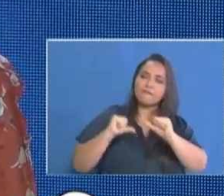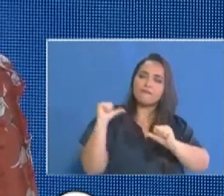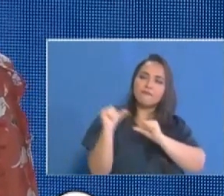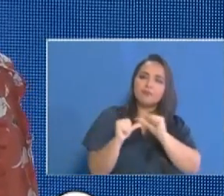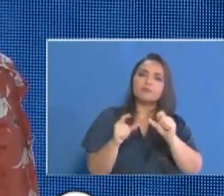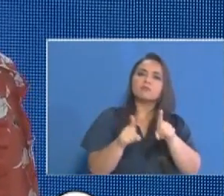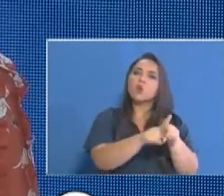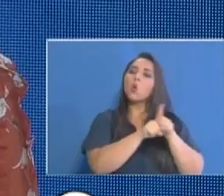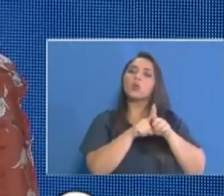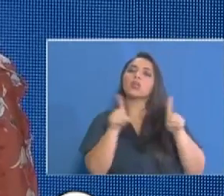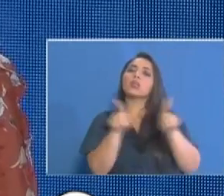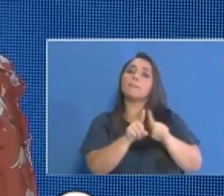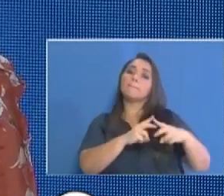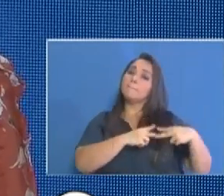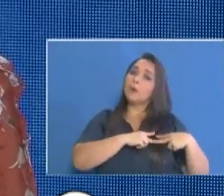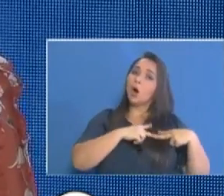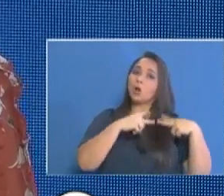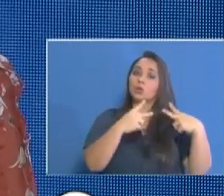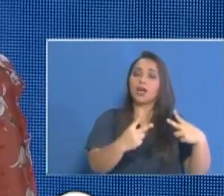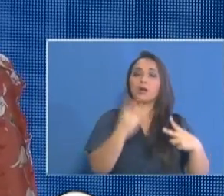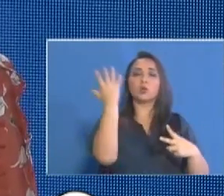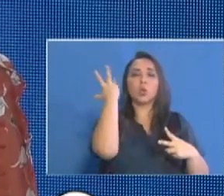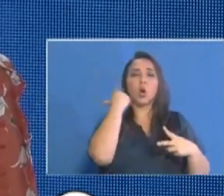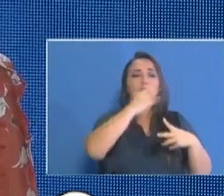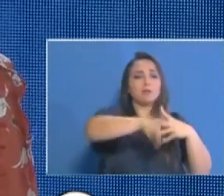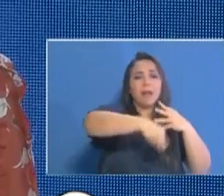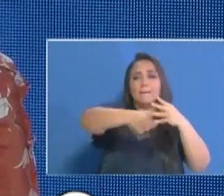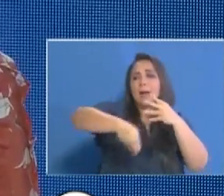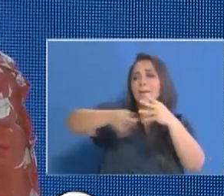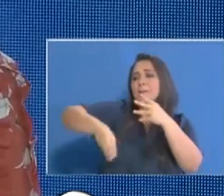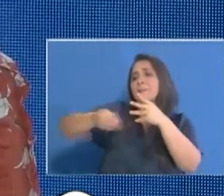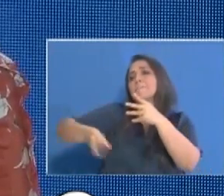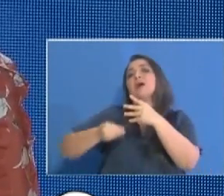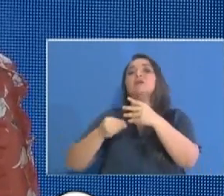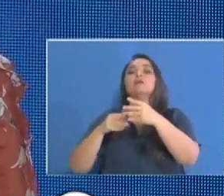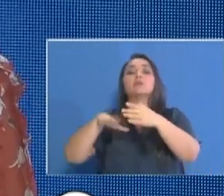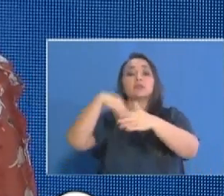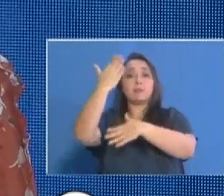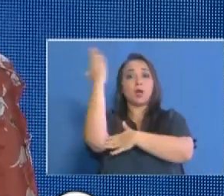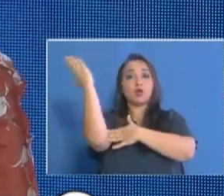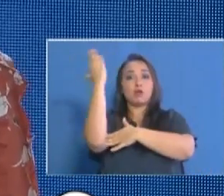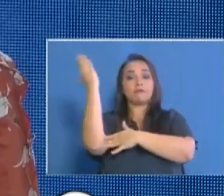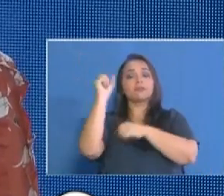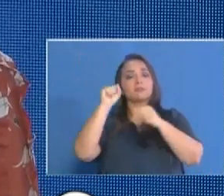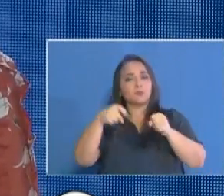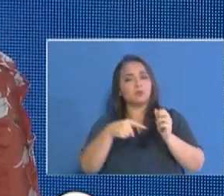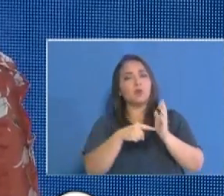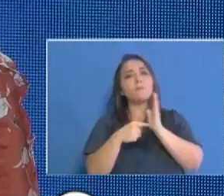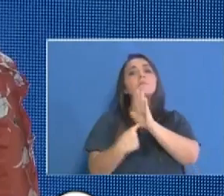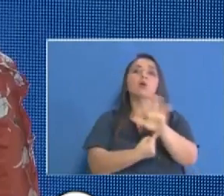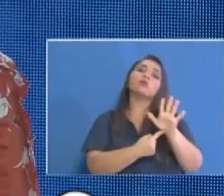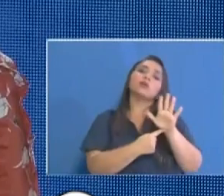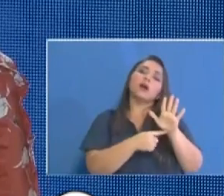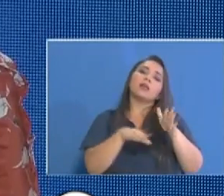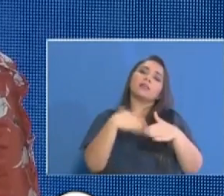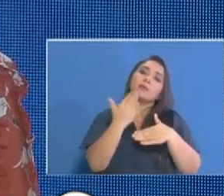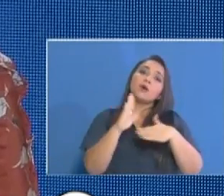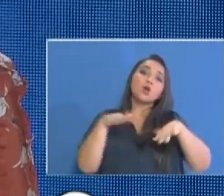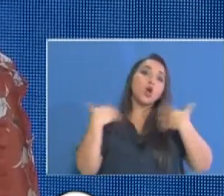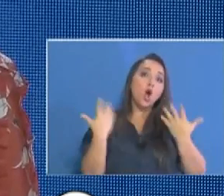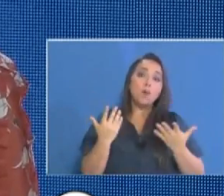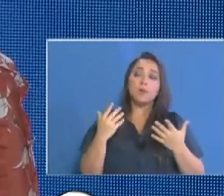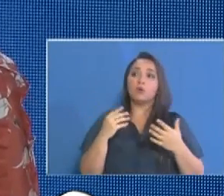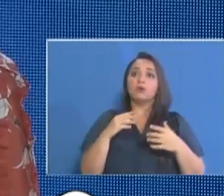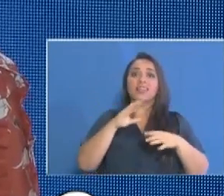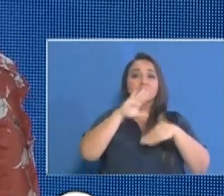que cada día se suman más y a nivel nacional en las próximas conferencias podemos mostrar posteriormente cómo avanza a